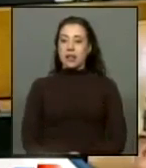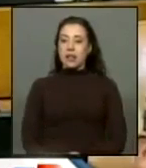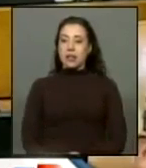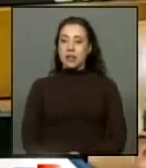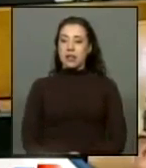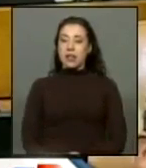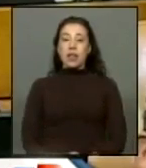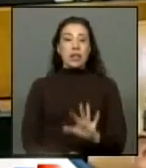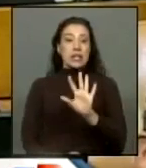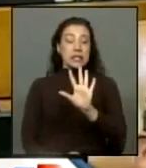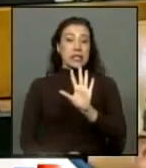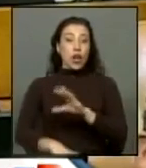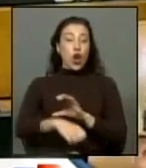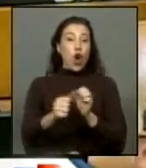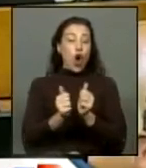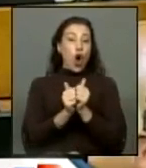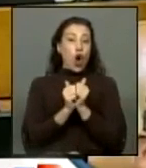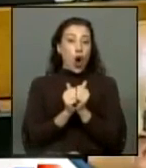cinco compañeros